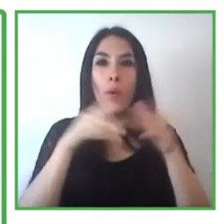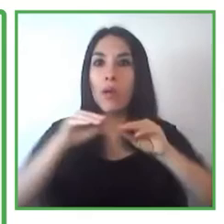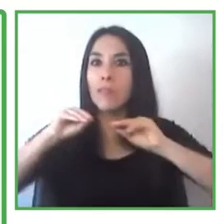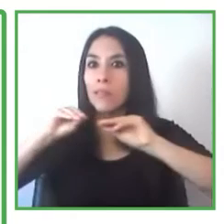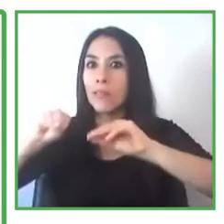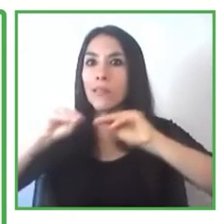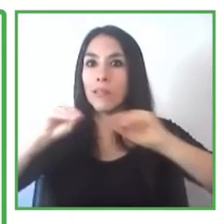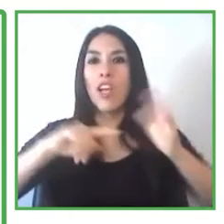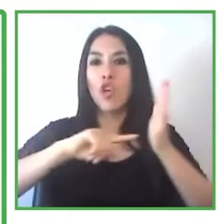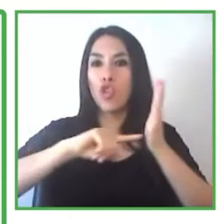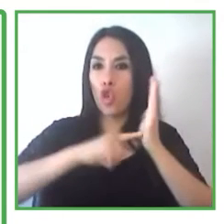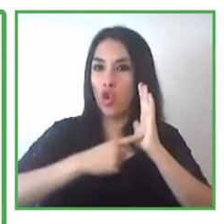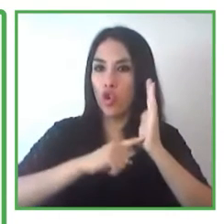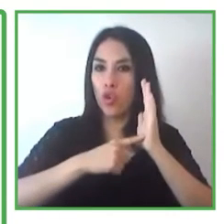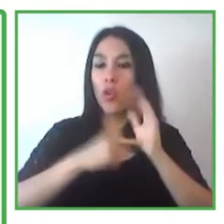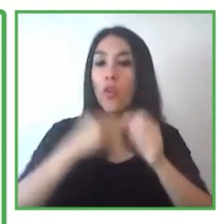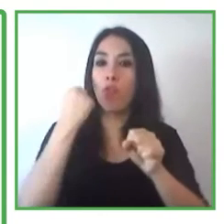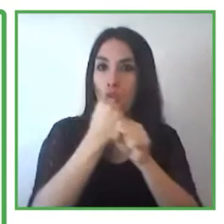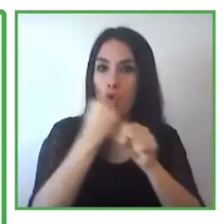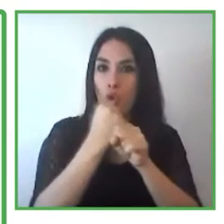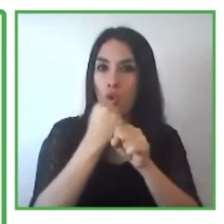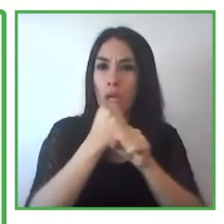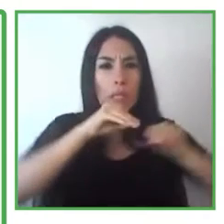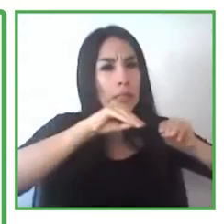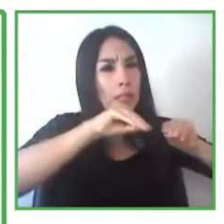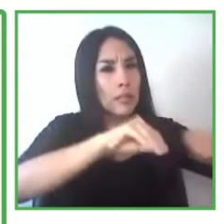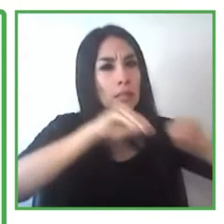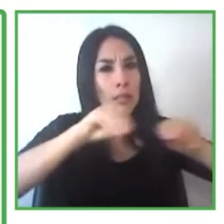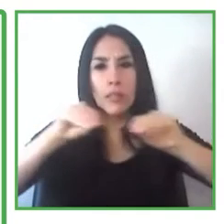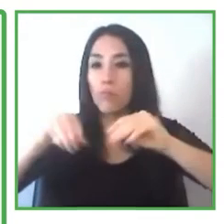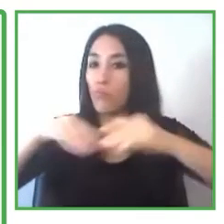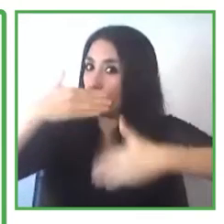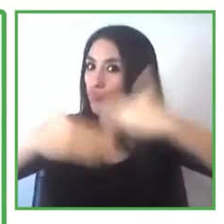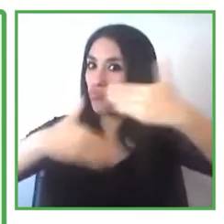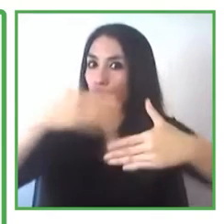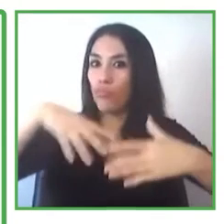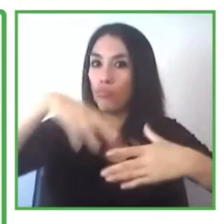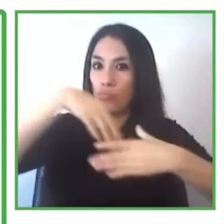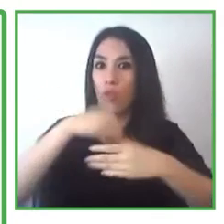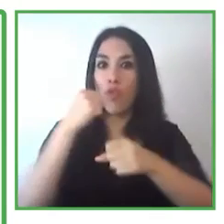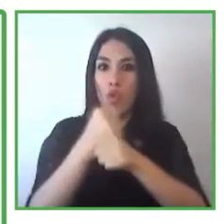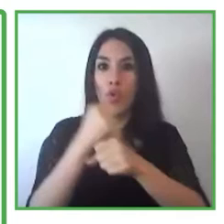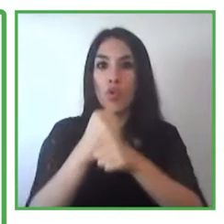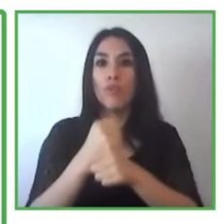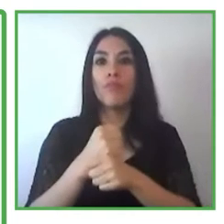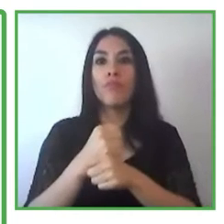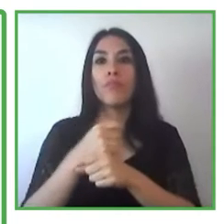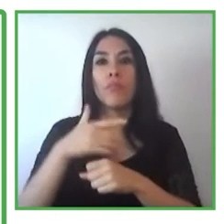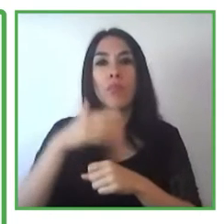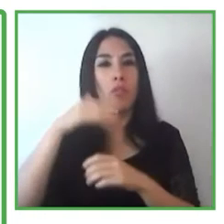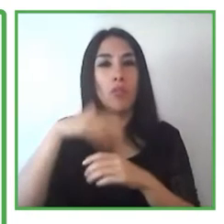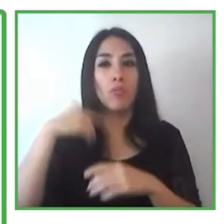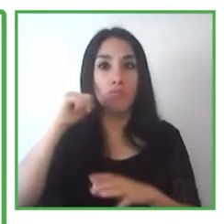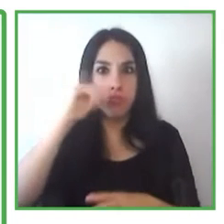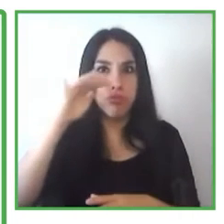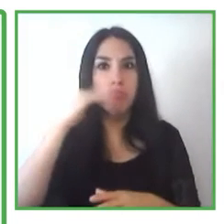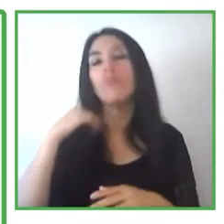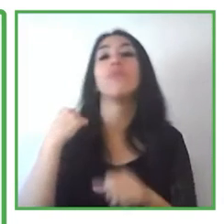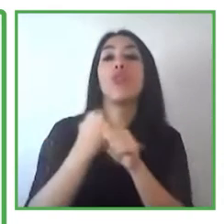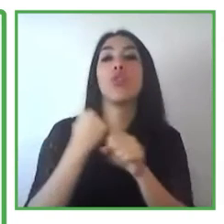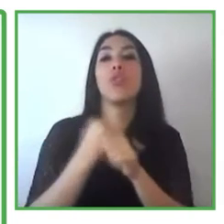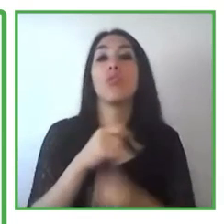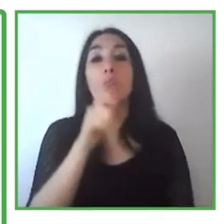posteriormente la inclusión laboral exitosa de las personas con discapacidad a las cuales acuden a nuestros servicios,